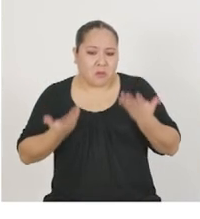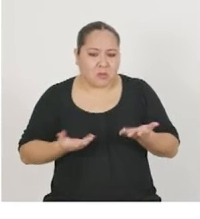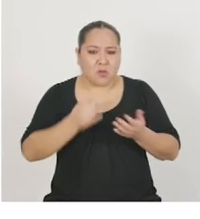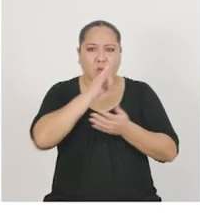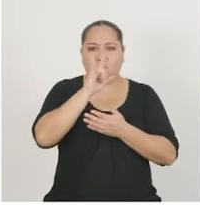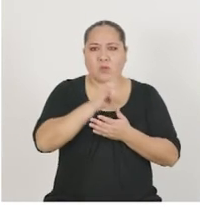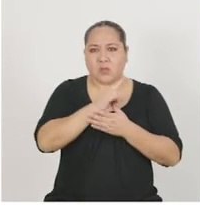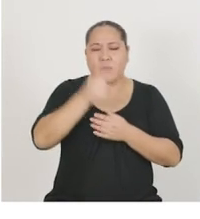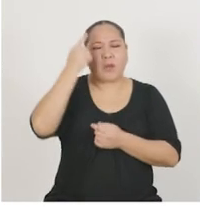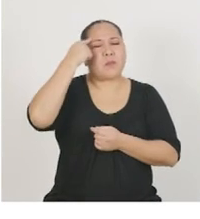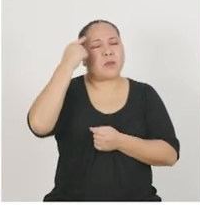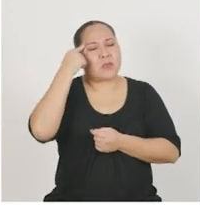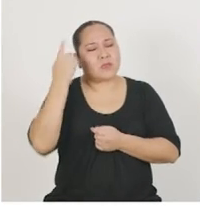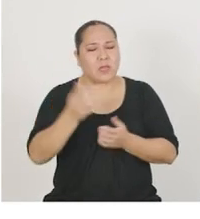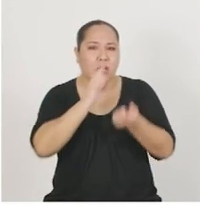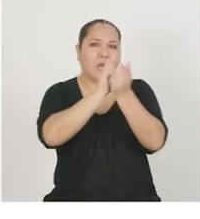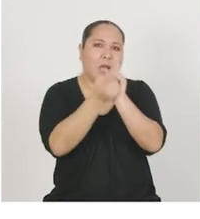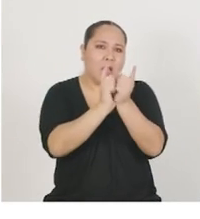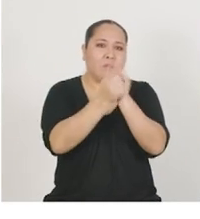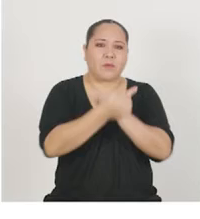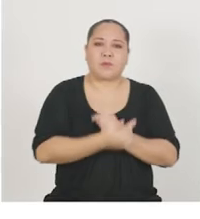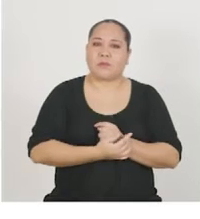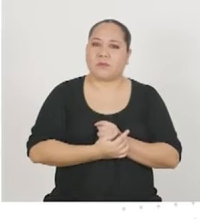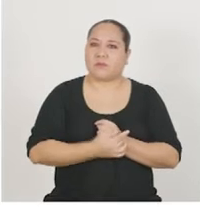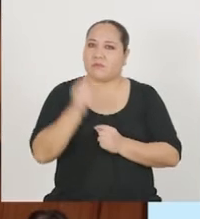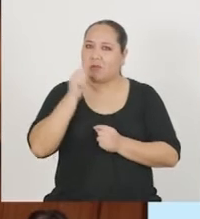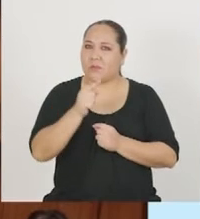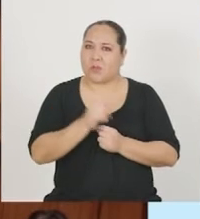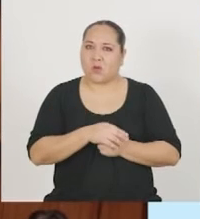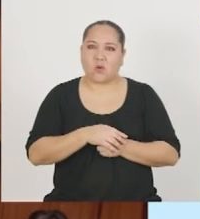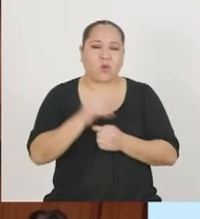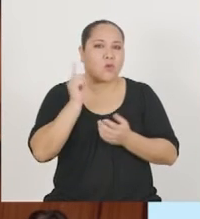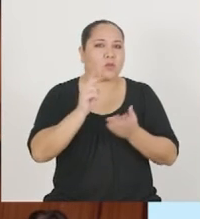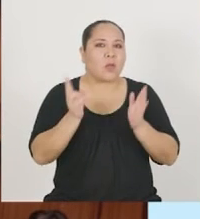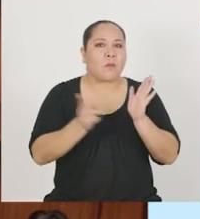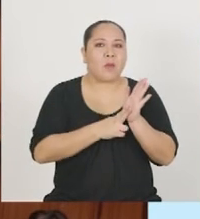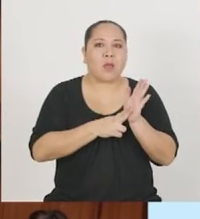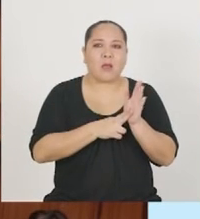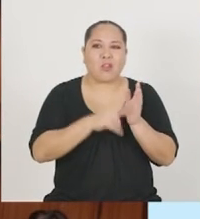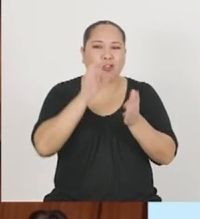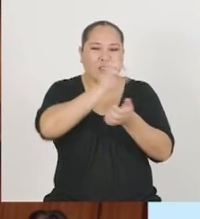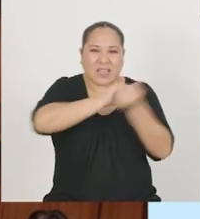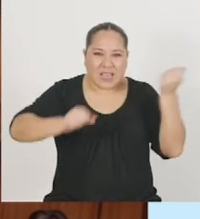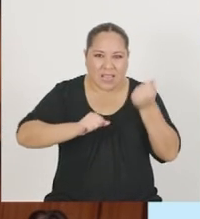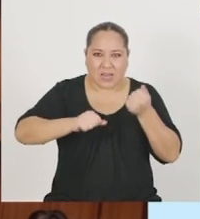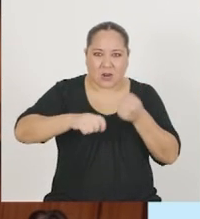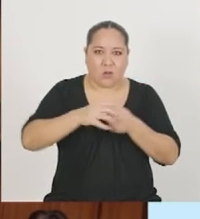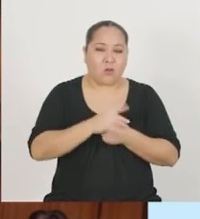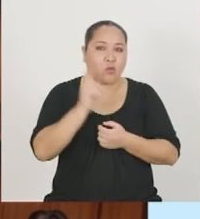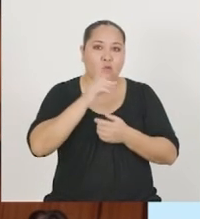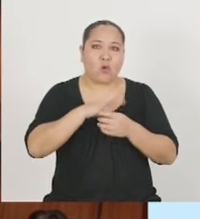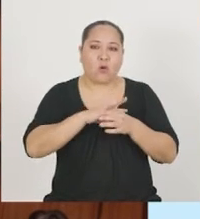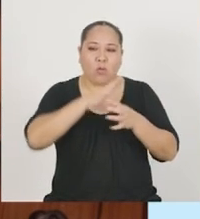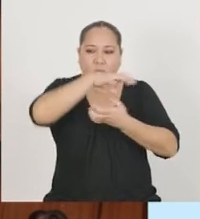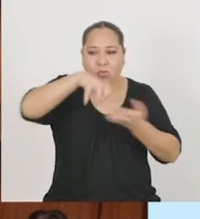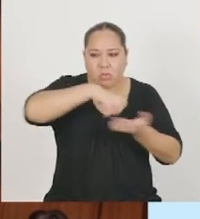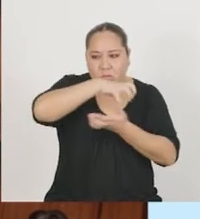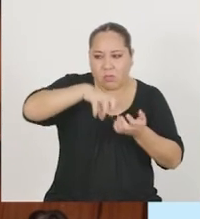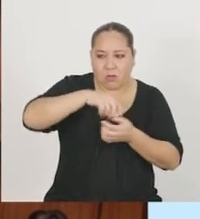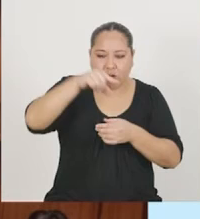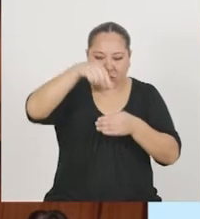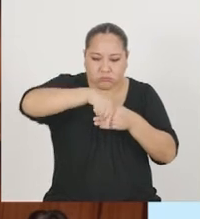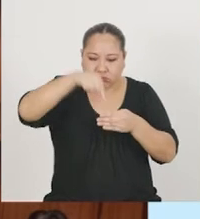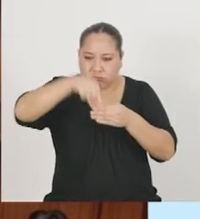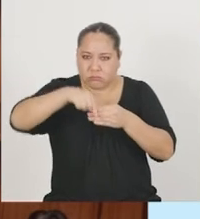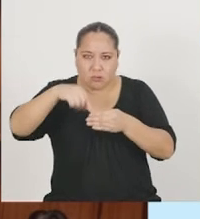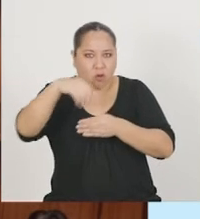podrían ser útiles para pensar sobre los cambios. No se pega, mutila o desgarra los papeles. No se enreda con